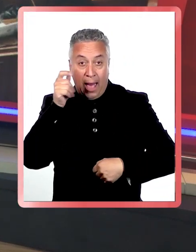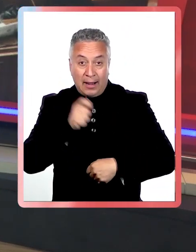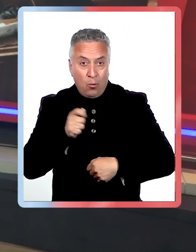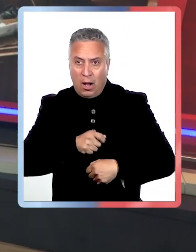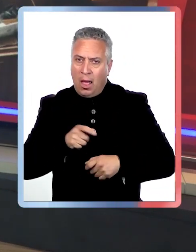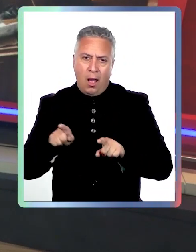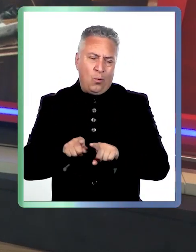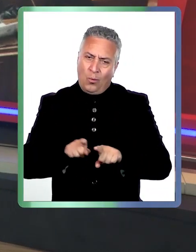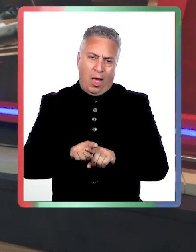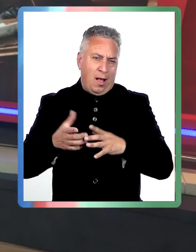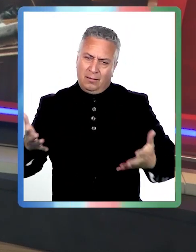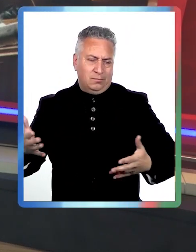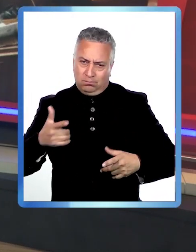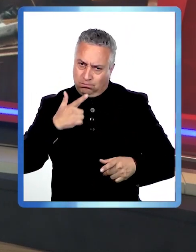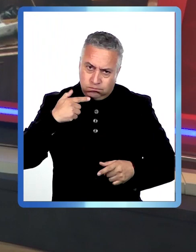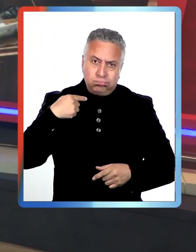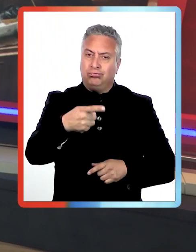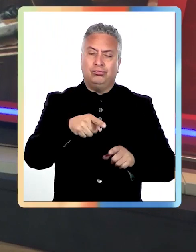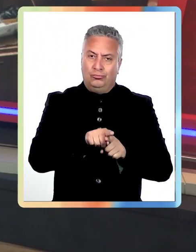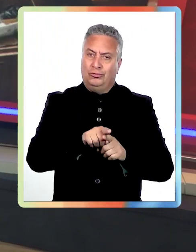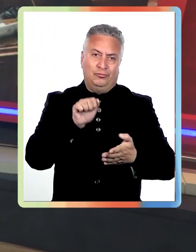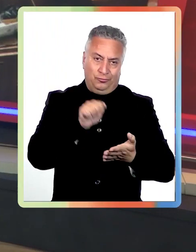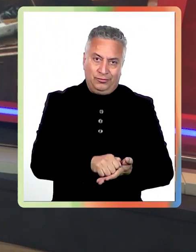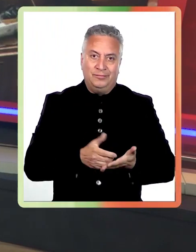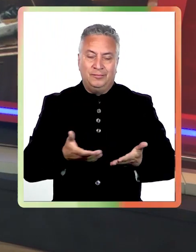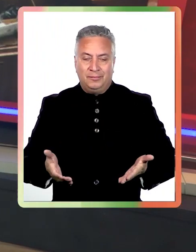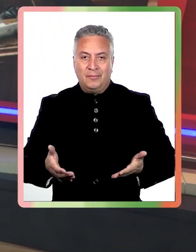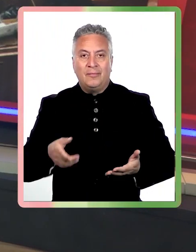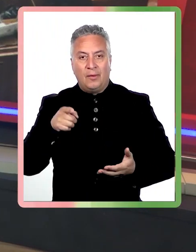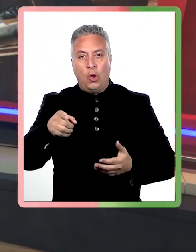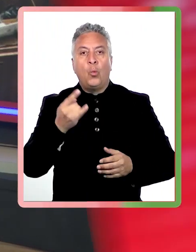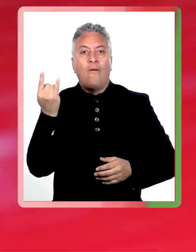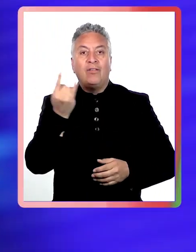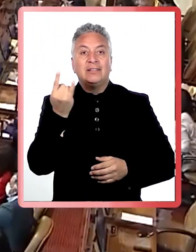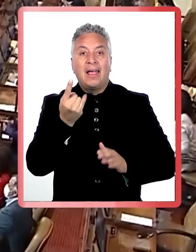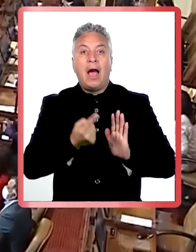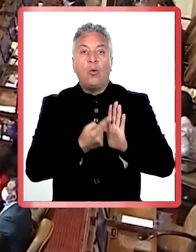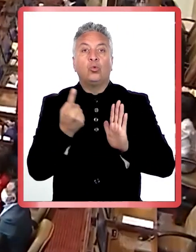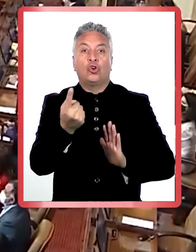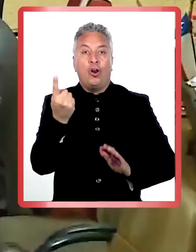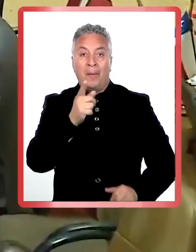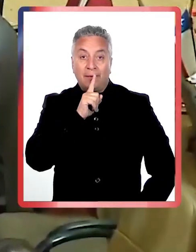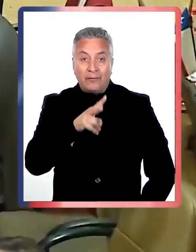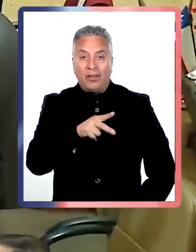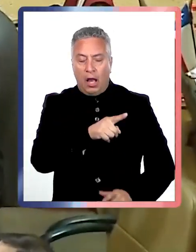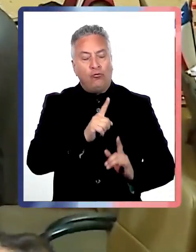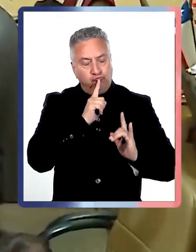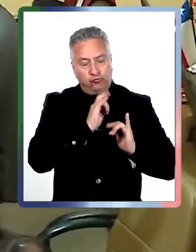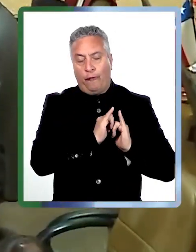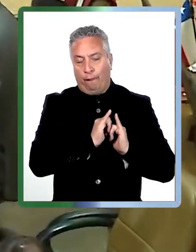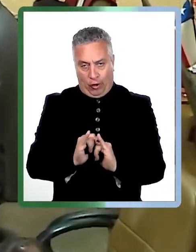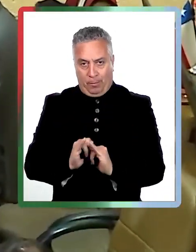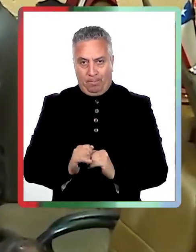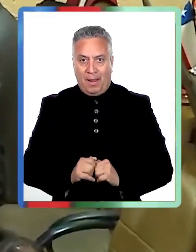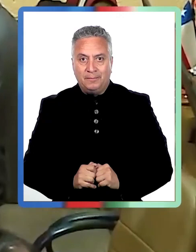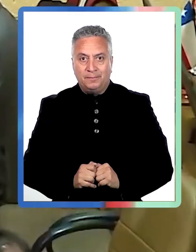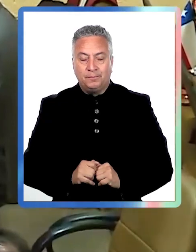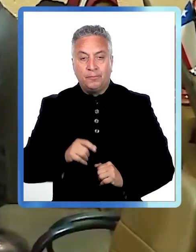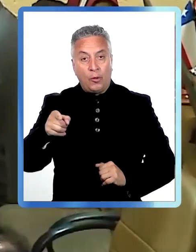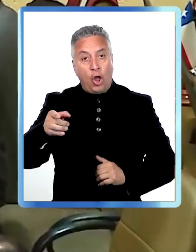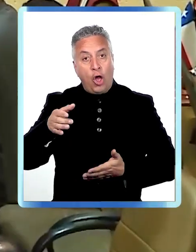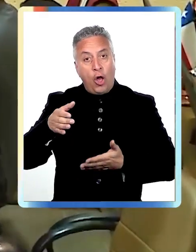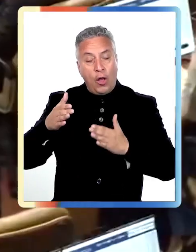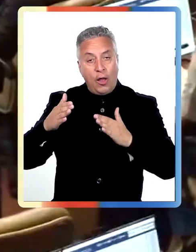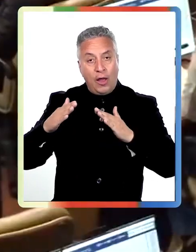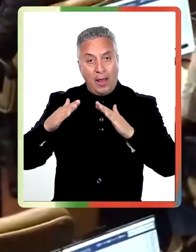advertencia del Ejecutivo. Universidad Autónoma Televisión con el informe. La moneda, a través de la ministra del Interior, Carolina